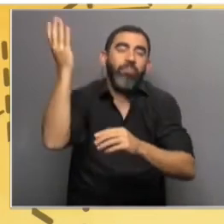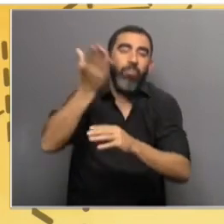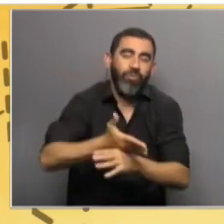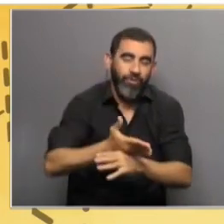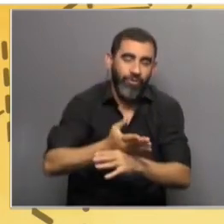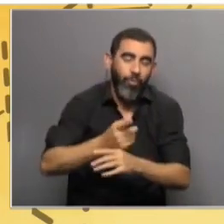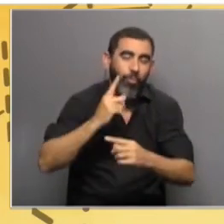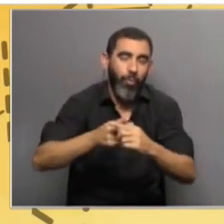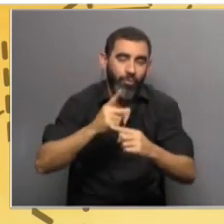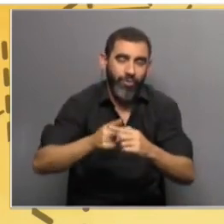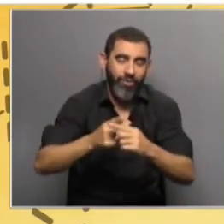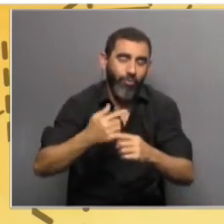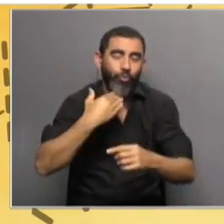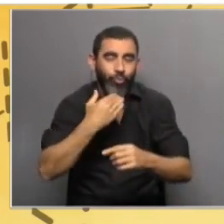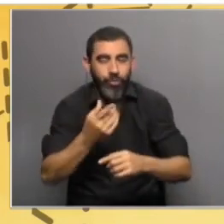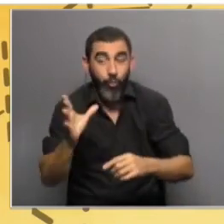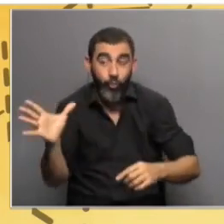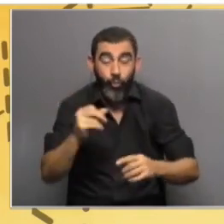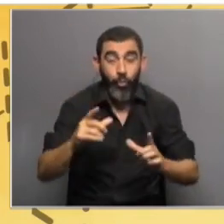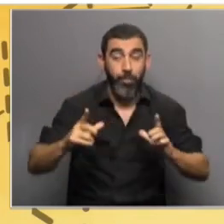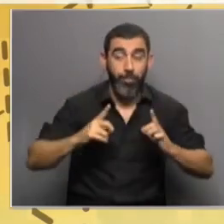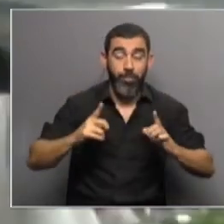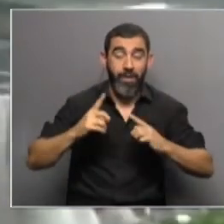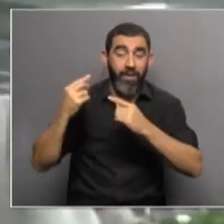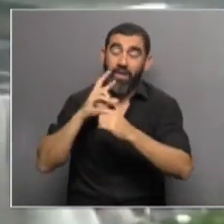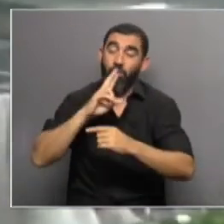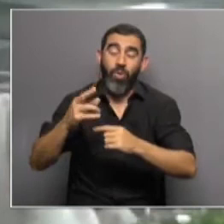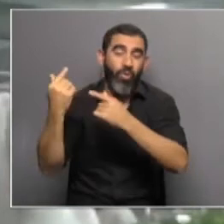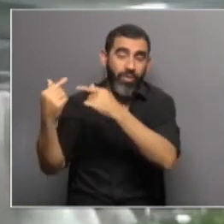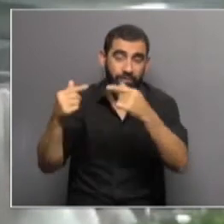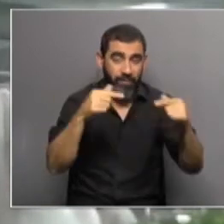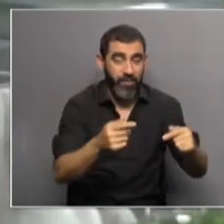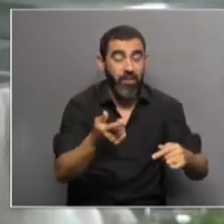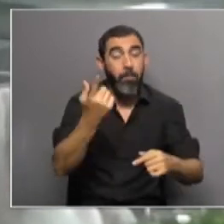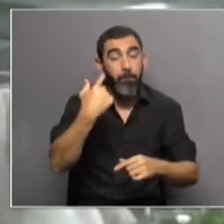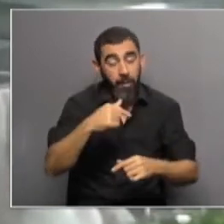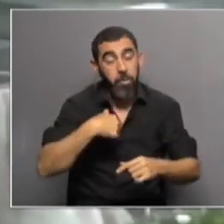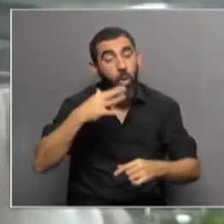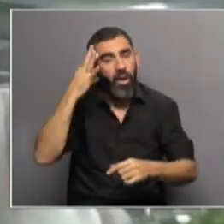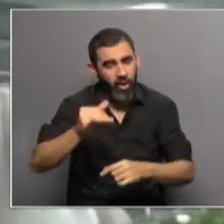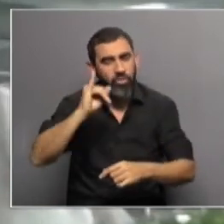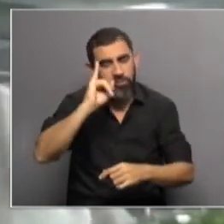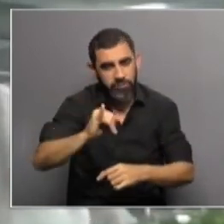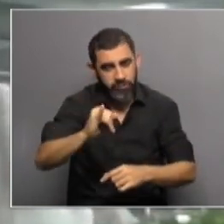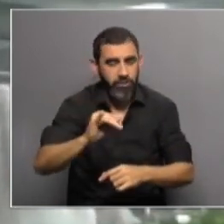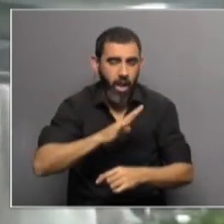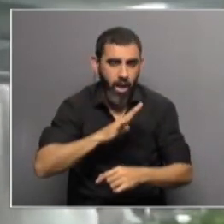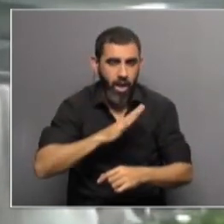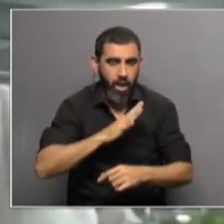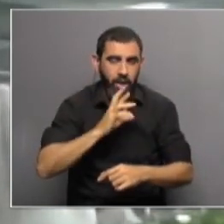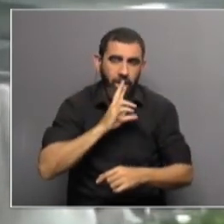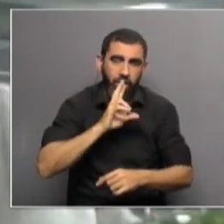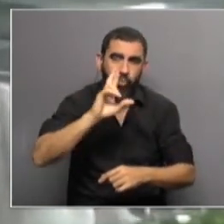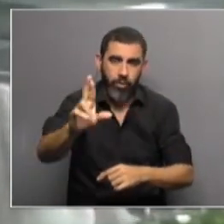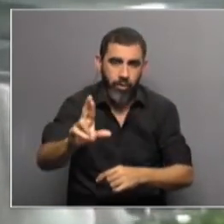el que esperamos, porque además todos esperamos resultados diferentes, pero creo que sí, que va a haber un